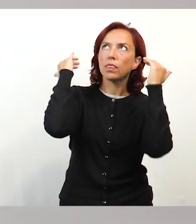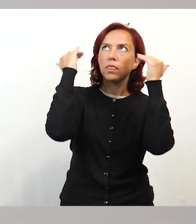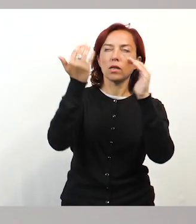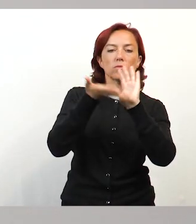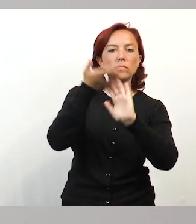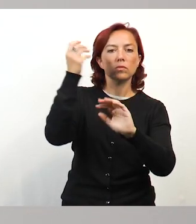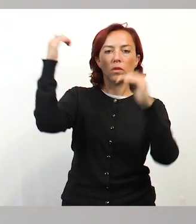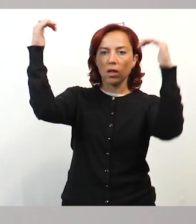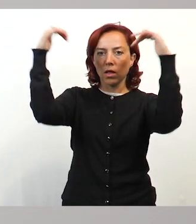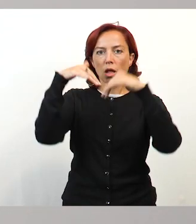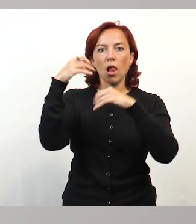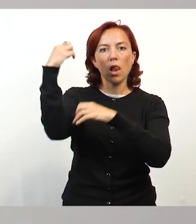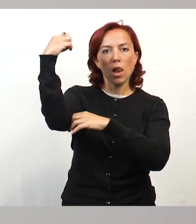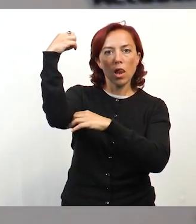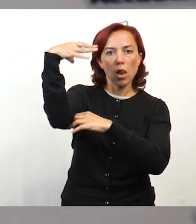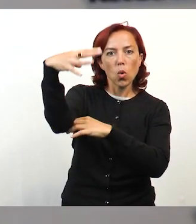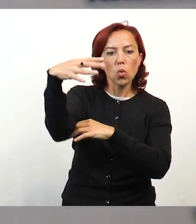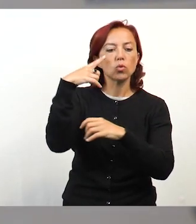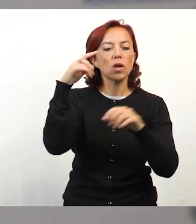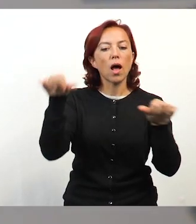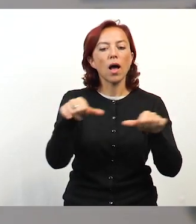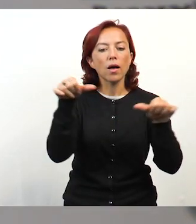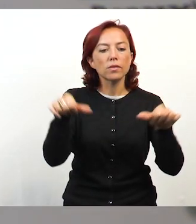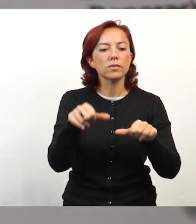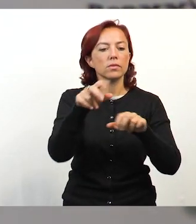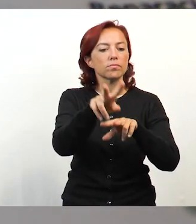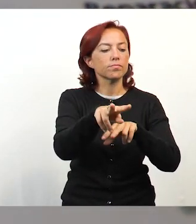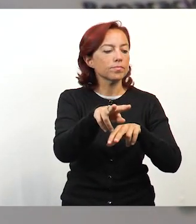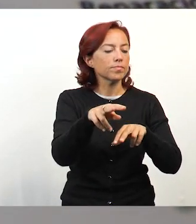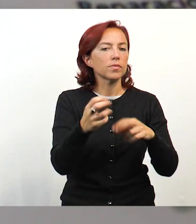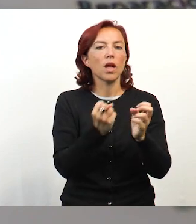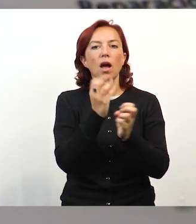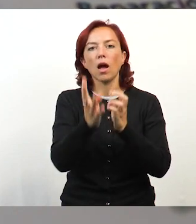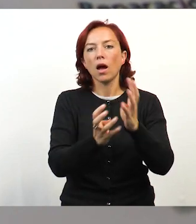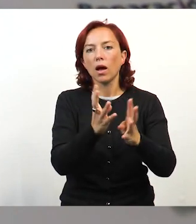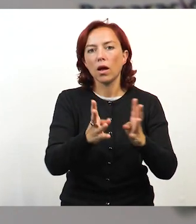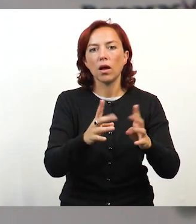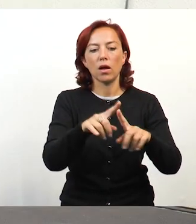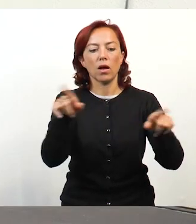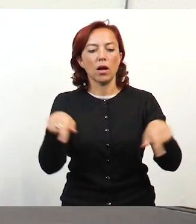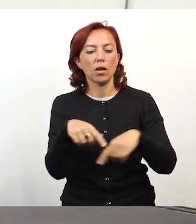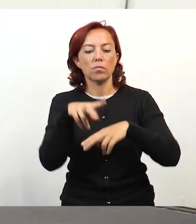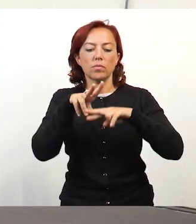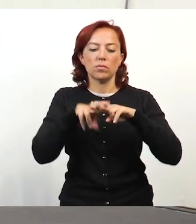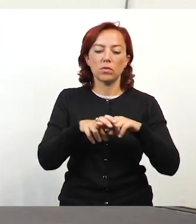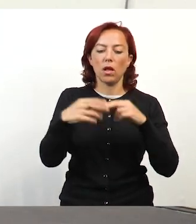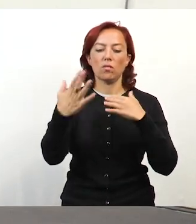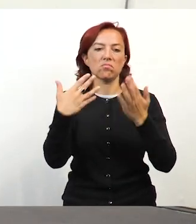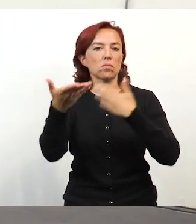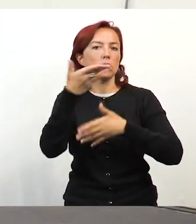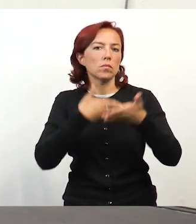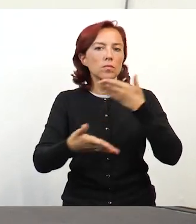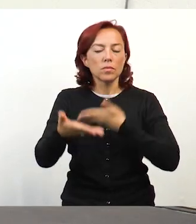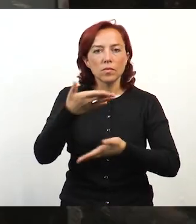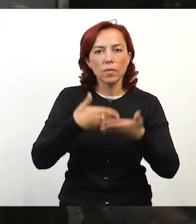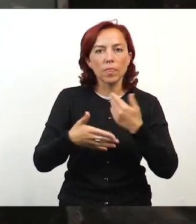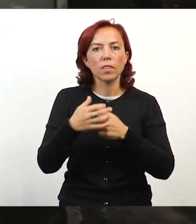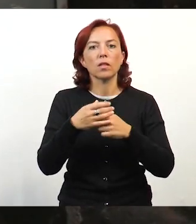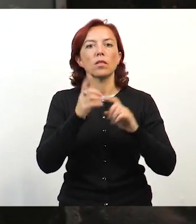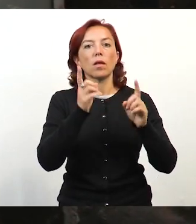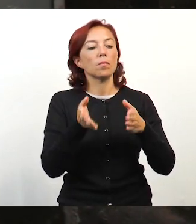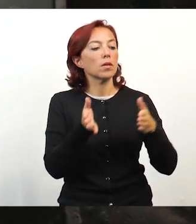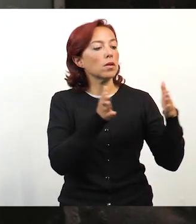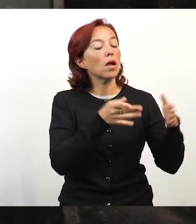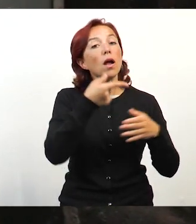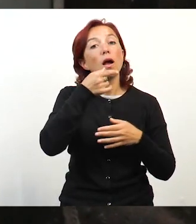iluminación, formar eso en una suerte de jardín donde puede haber un lugar para sentarse, para compartir un momento. Toda la parte